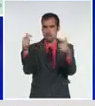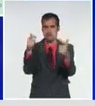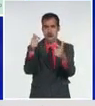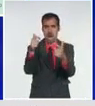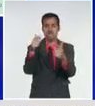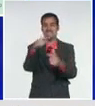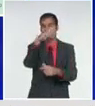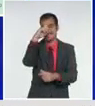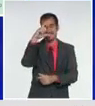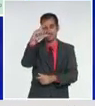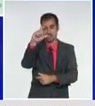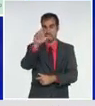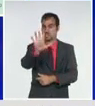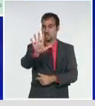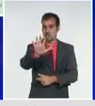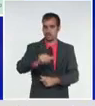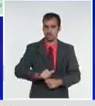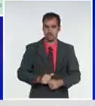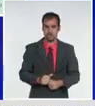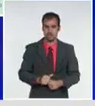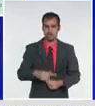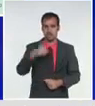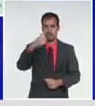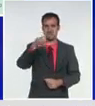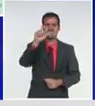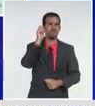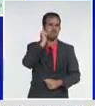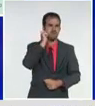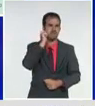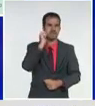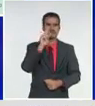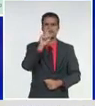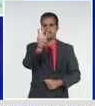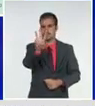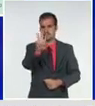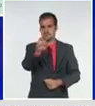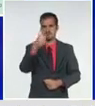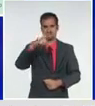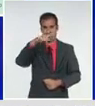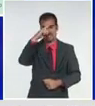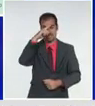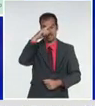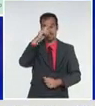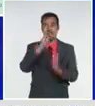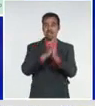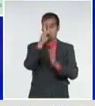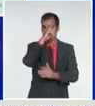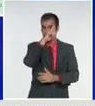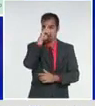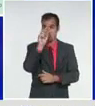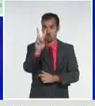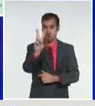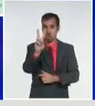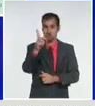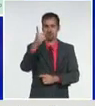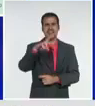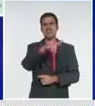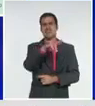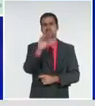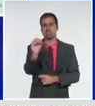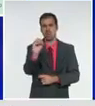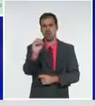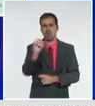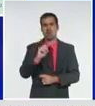Santa Clara 5, Cifuente 3, Santo Domingo 2, y Renchuelo, y Camajuanico 1, cada uno.